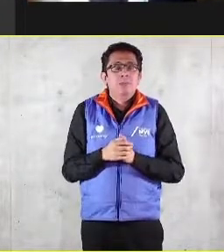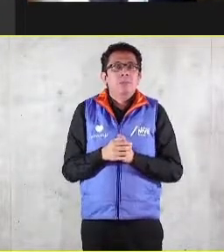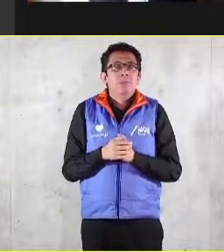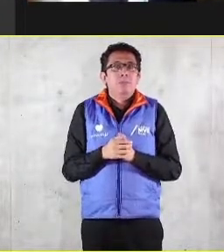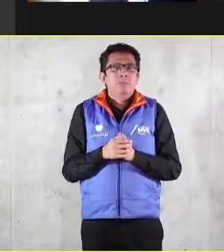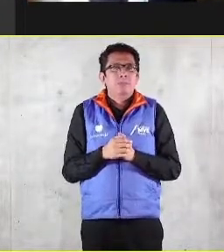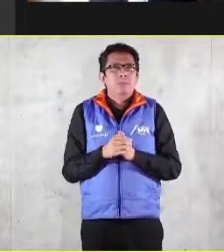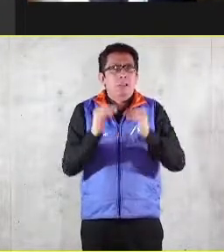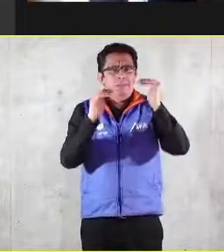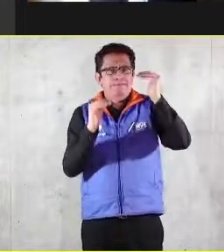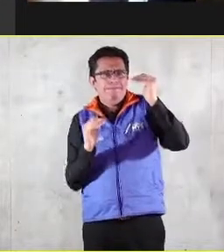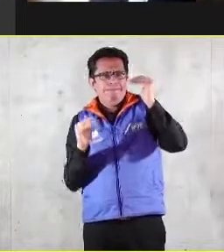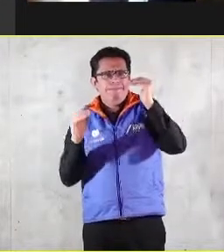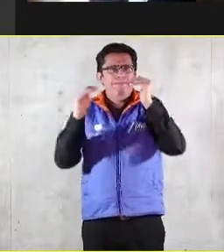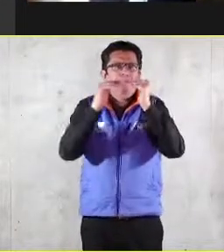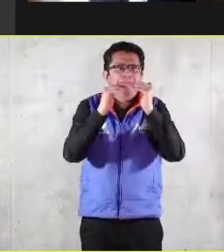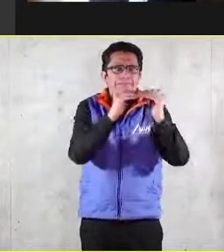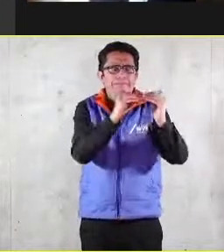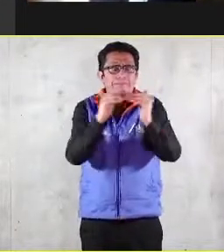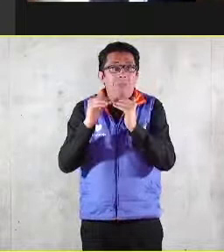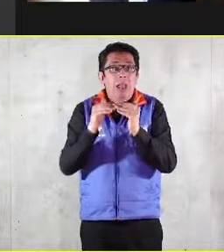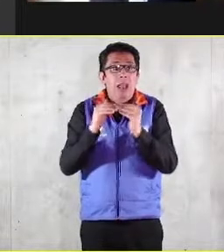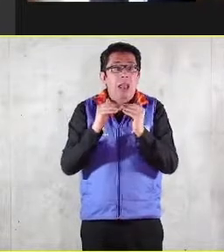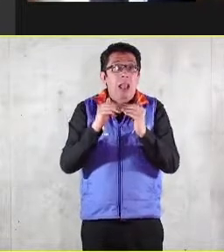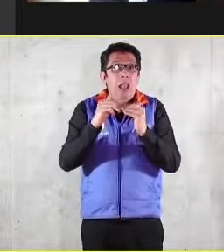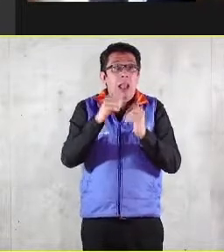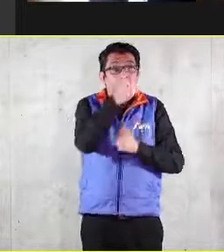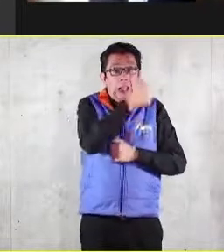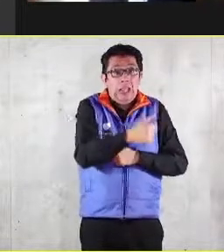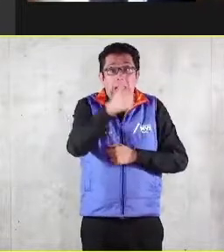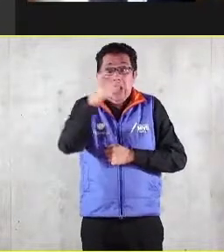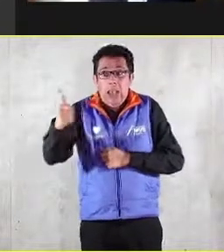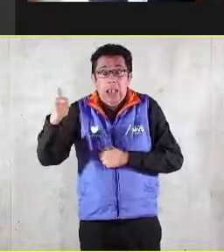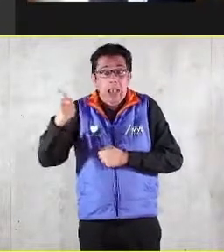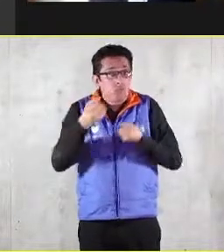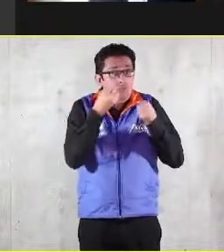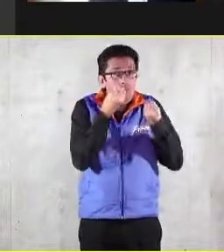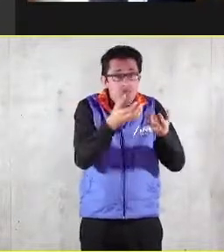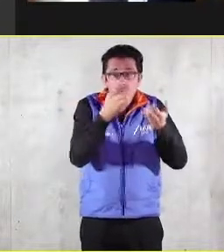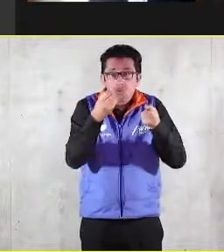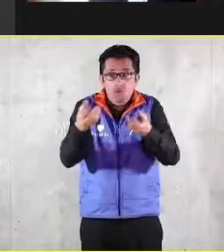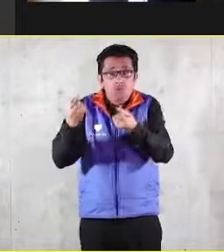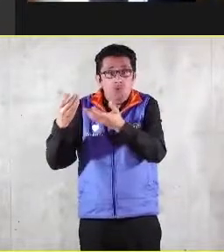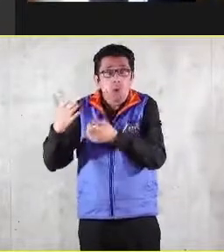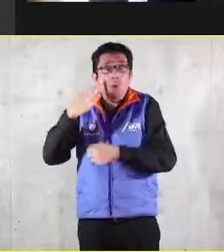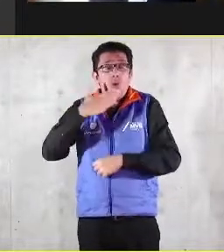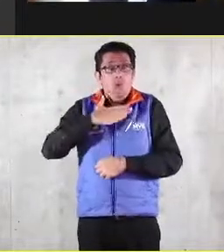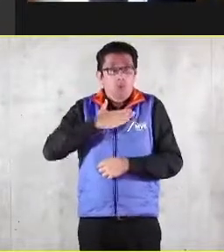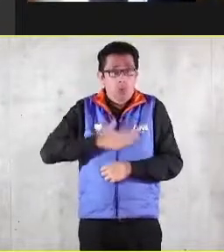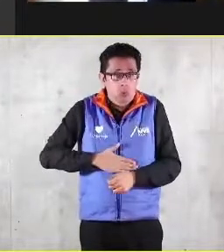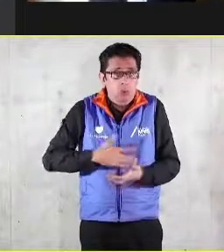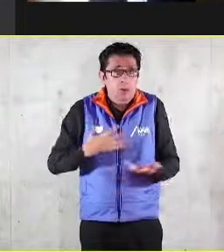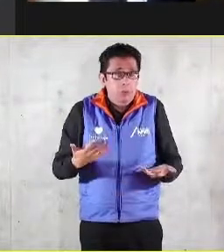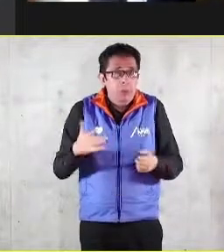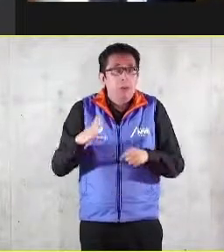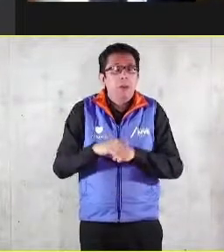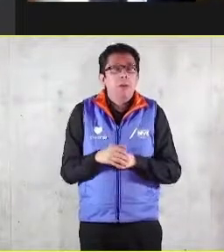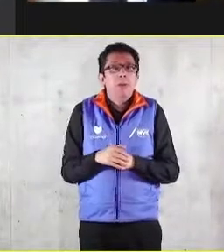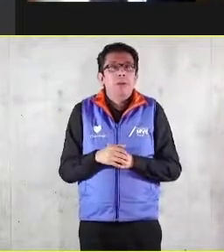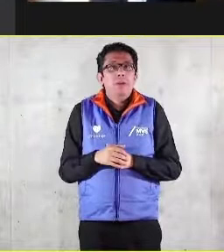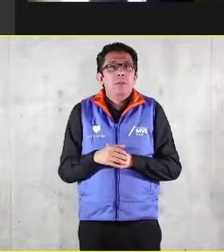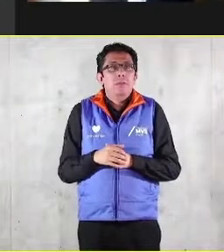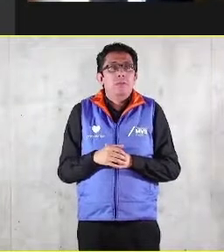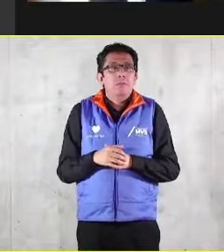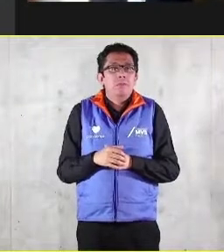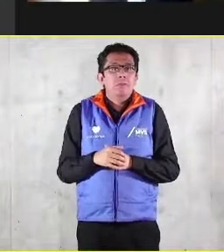una equidad que le dé a cada uno lo que necesita porque no necesariamente la cancha pareja, sobre todo en aquellos